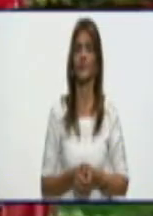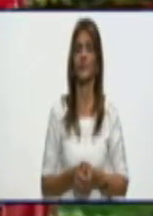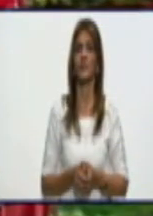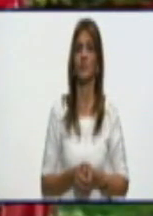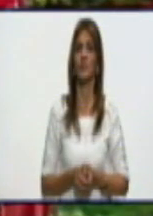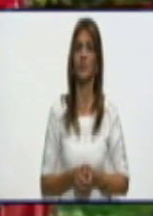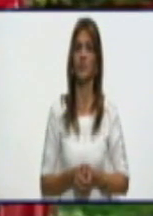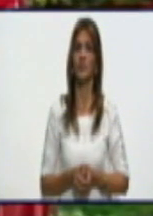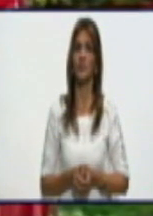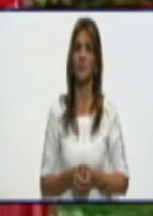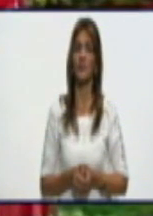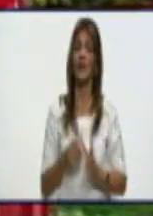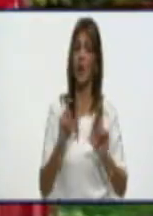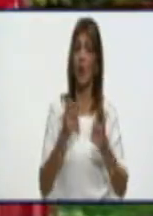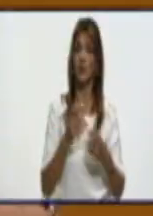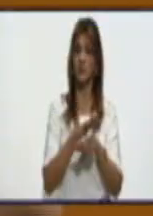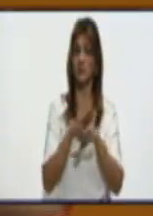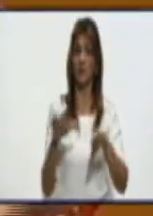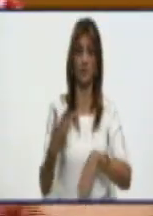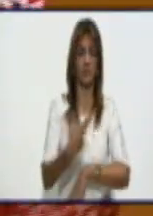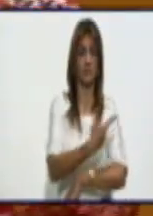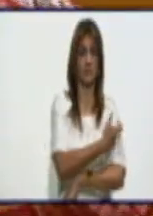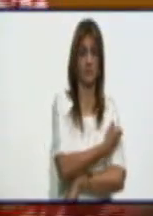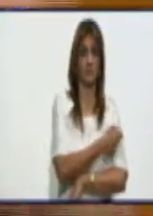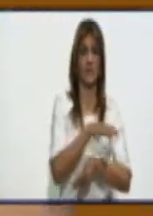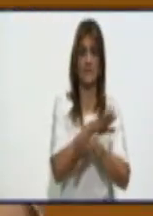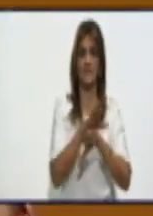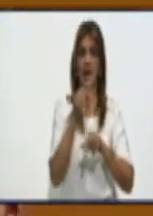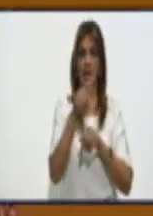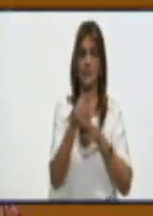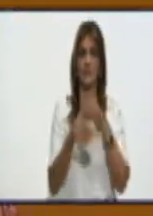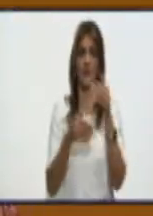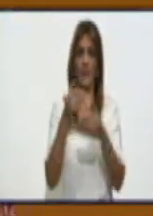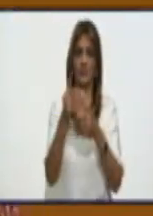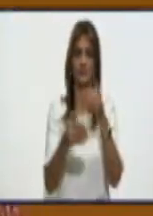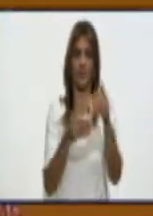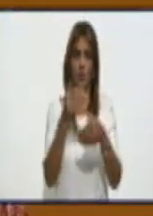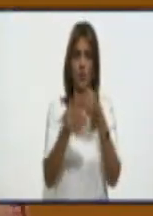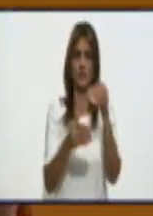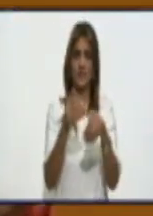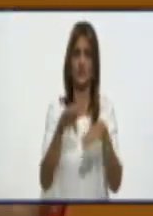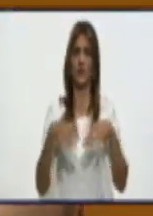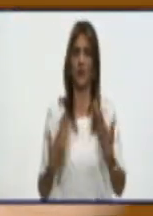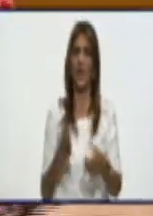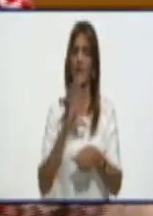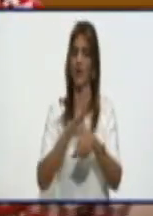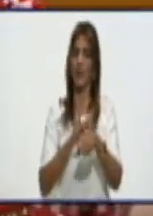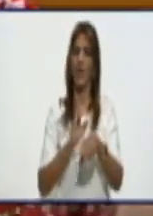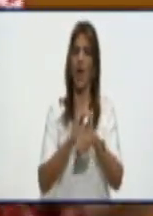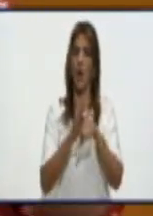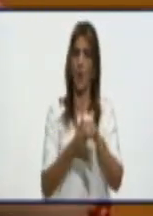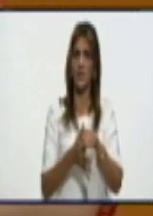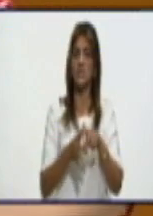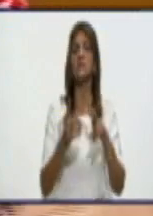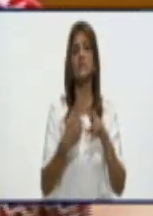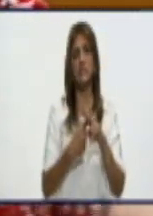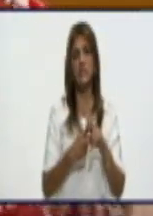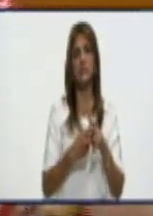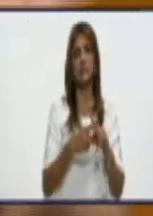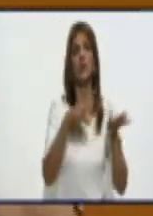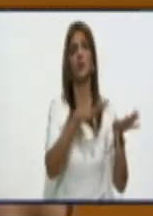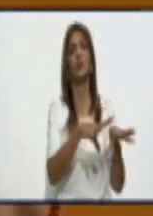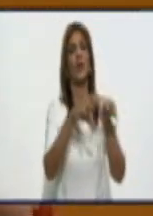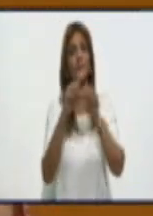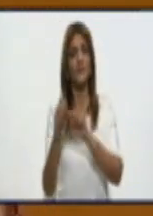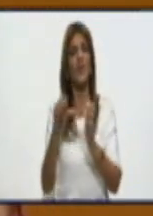Es decir, es que cuando ya recibieron la vacuna, ya ellos estaban incubando la enfermedad. Y tuvieron que aislarse y tuvieron que